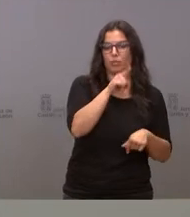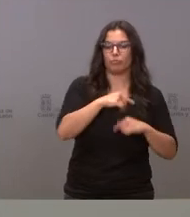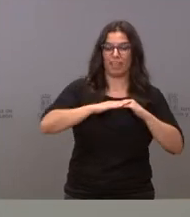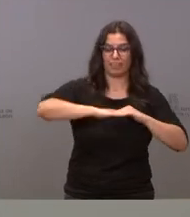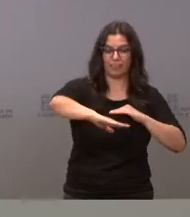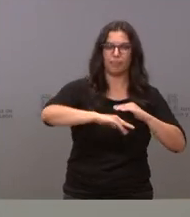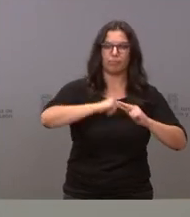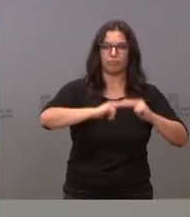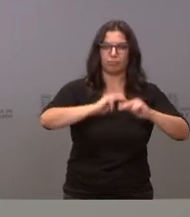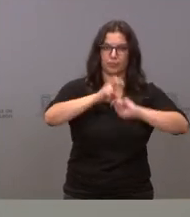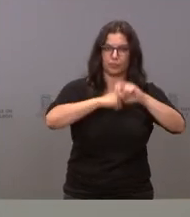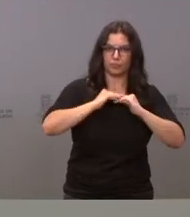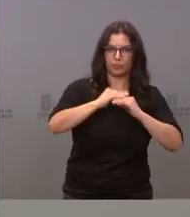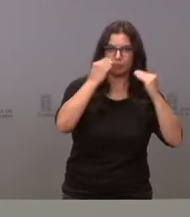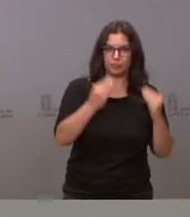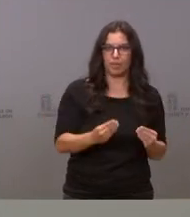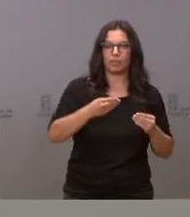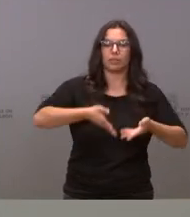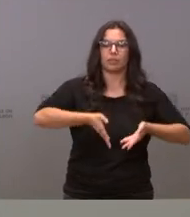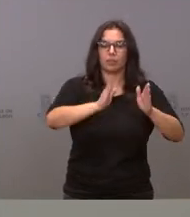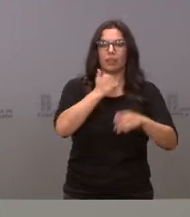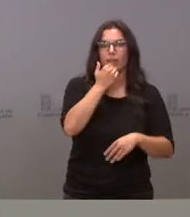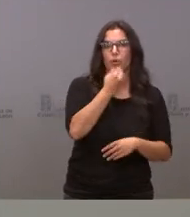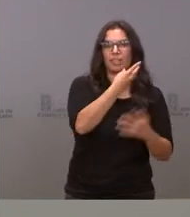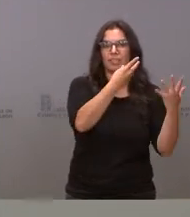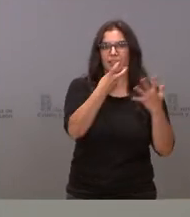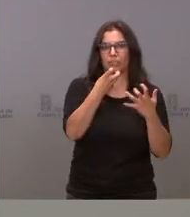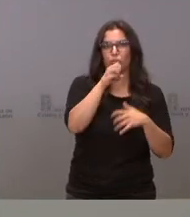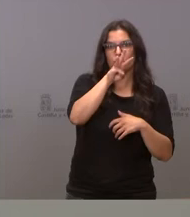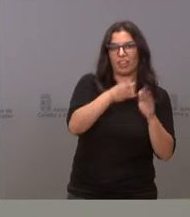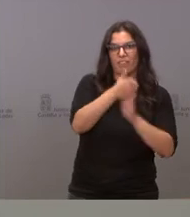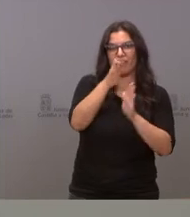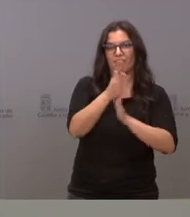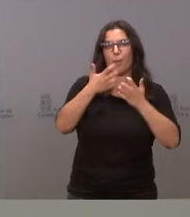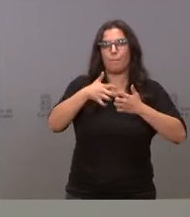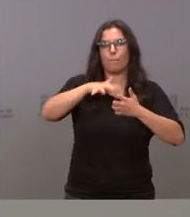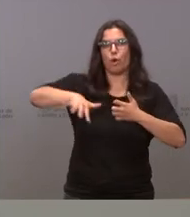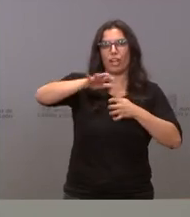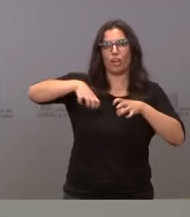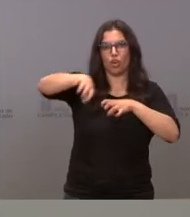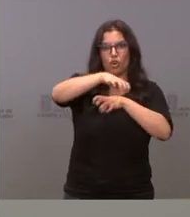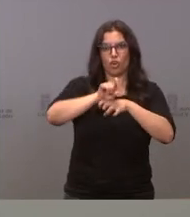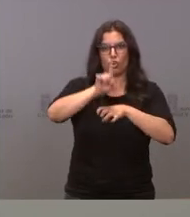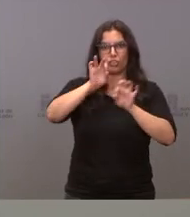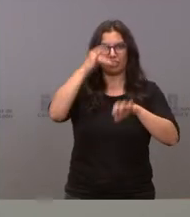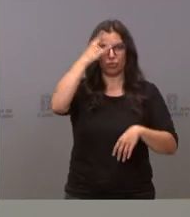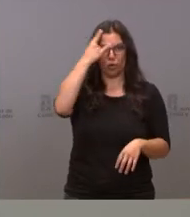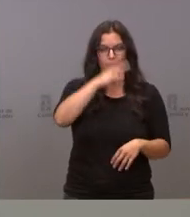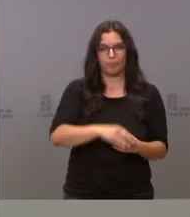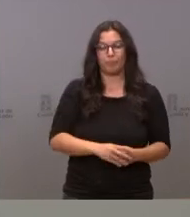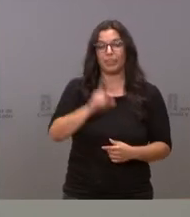del vial de conexión de la carretera Zamora 713 con el polígono norte de Toro. Se destinan también, desde